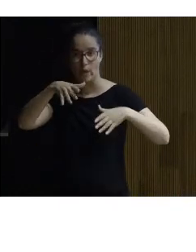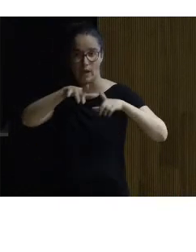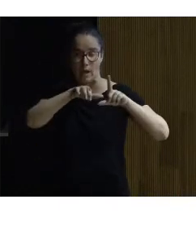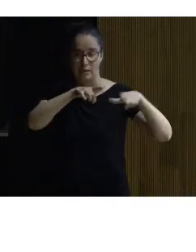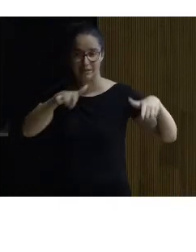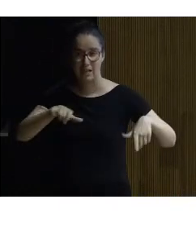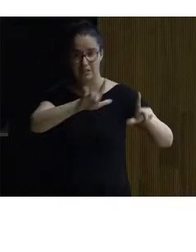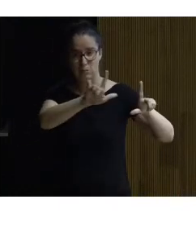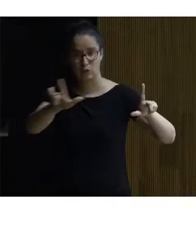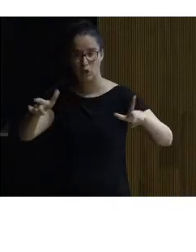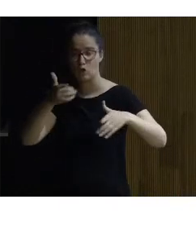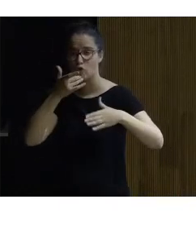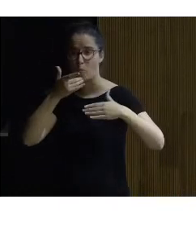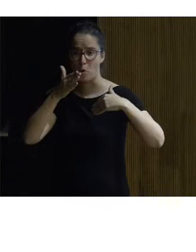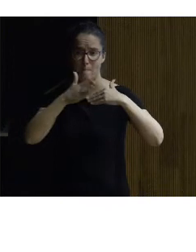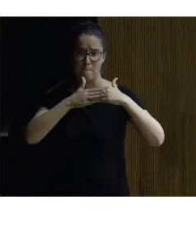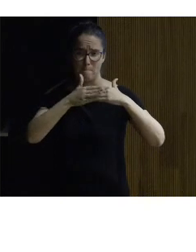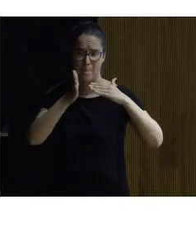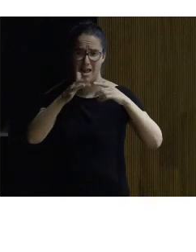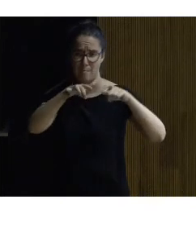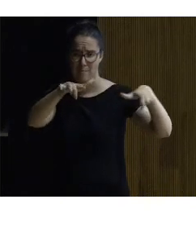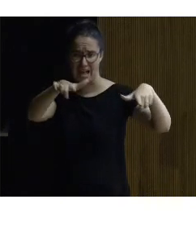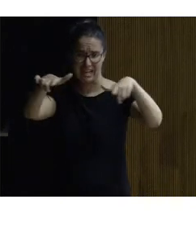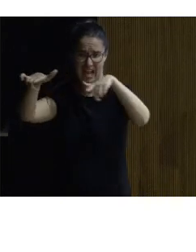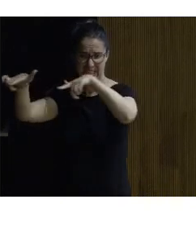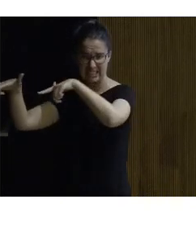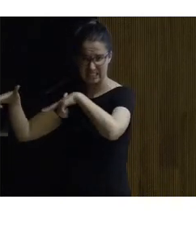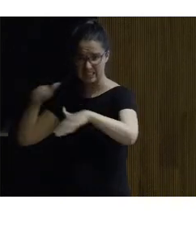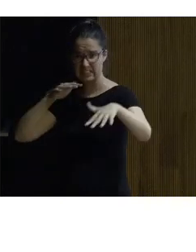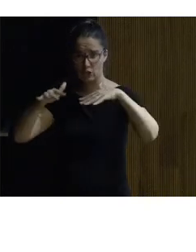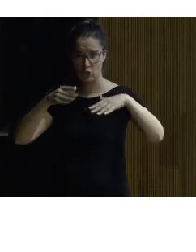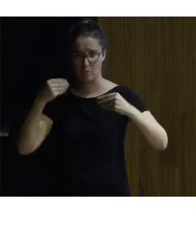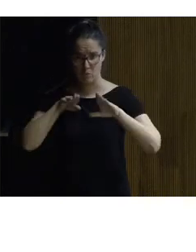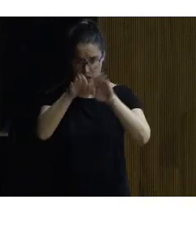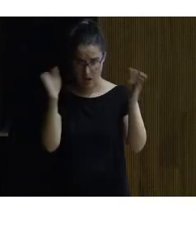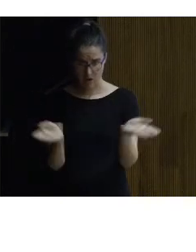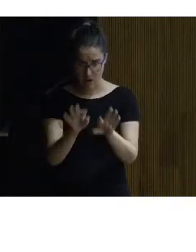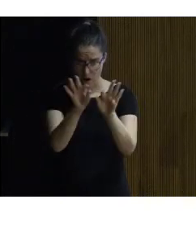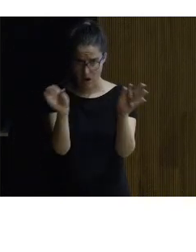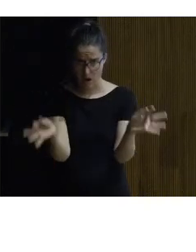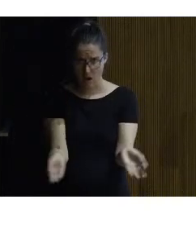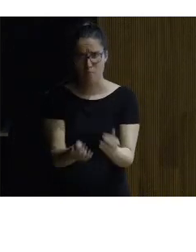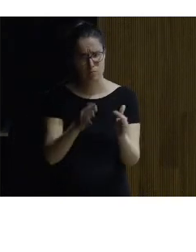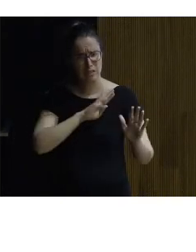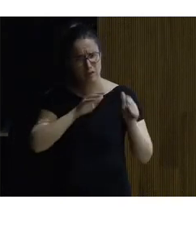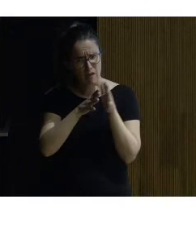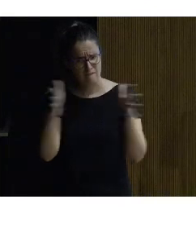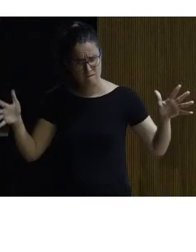como si fueran placas como si fueran placas tectónicas muy grandes porque son relativamente grandes